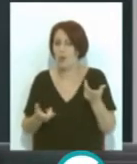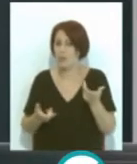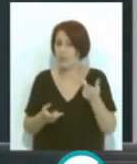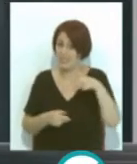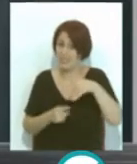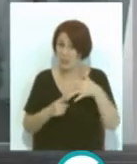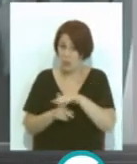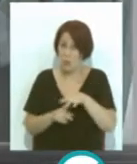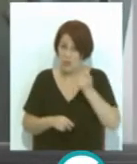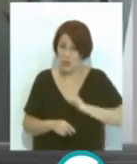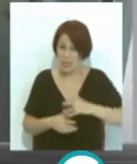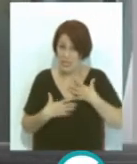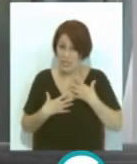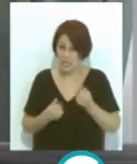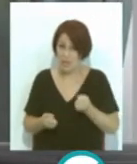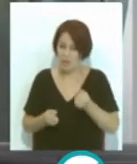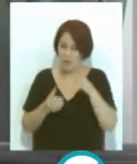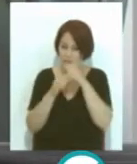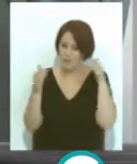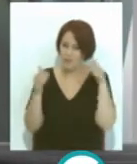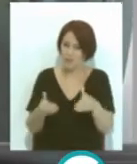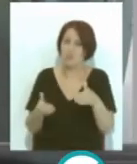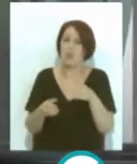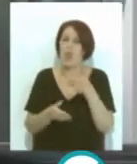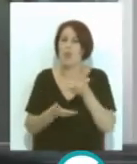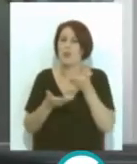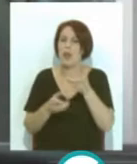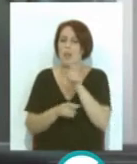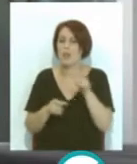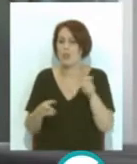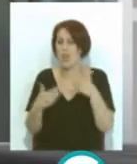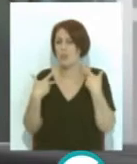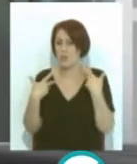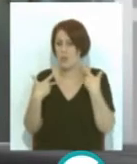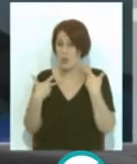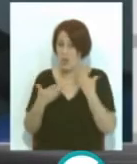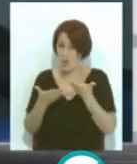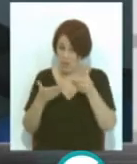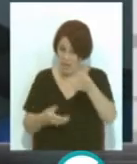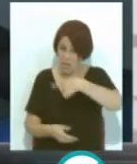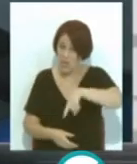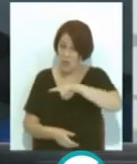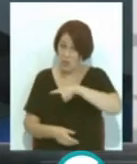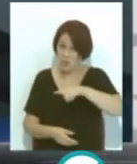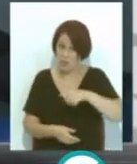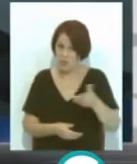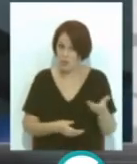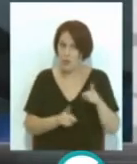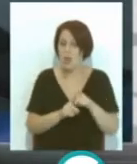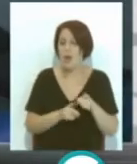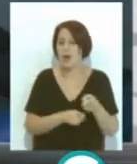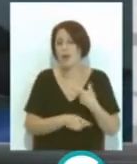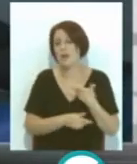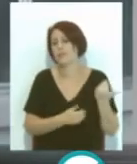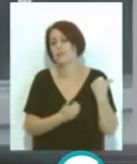todo en este caso los profesionales sanitarios dedicados a ayudar a las personas en su sufrimiento en lugar de recibir ese tratamiento